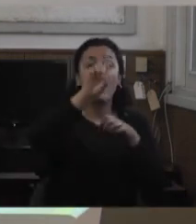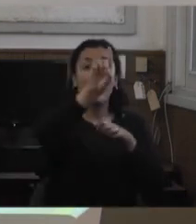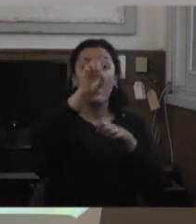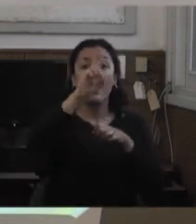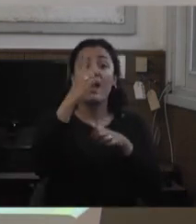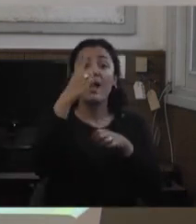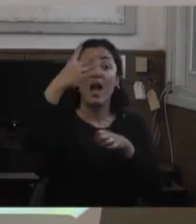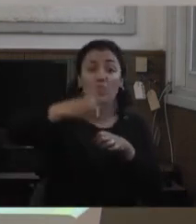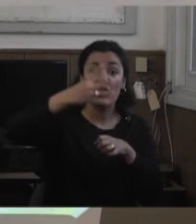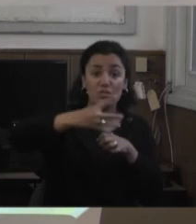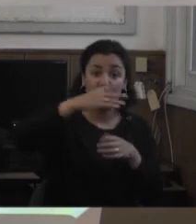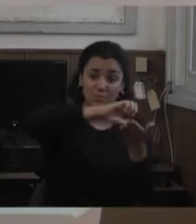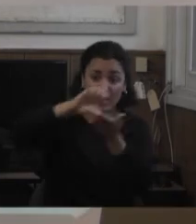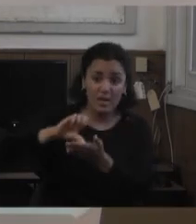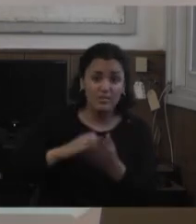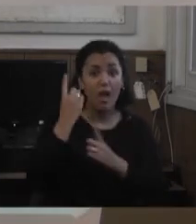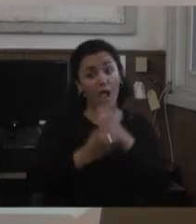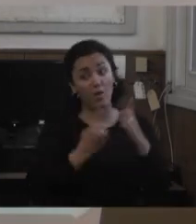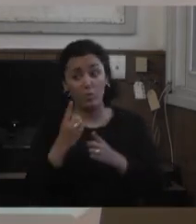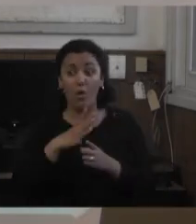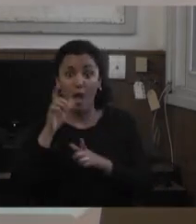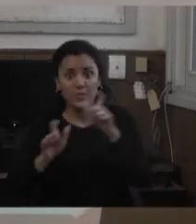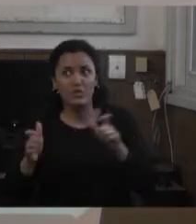algunos con más representatividad que otros